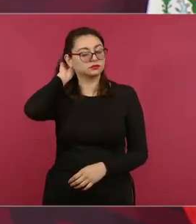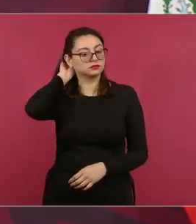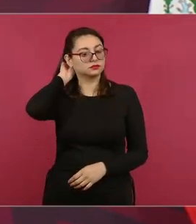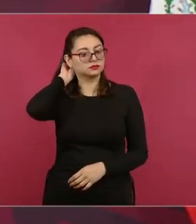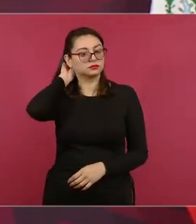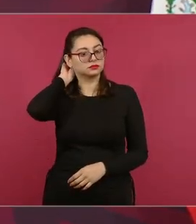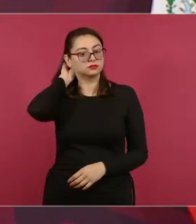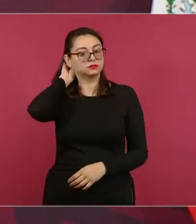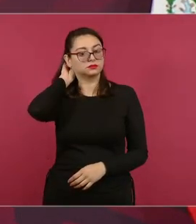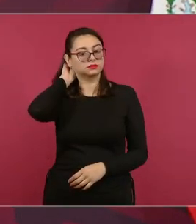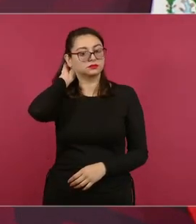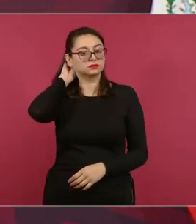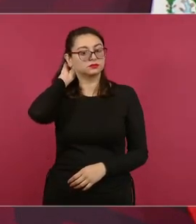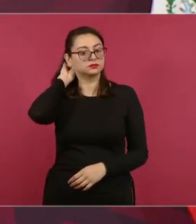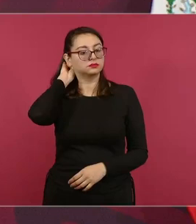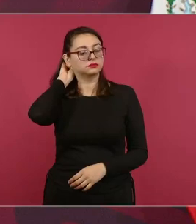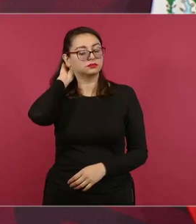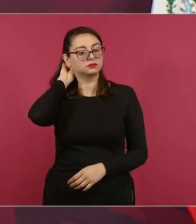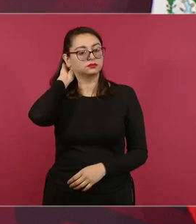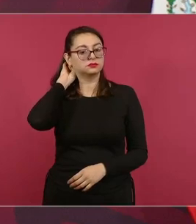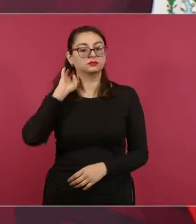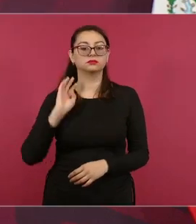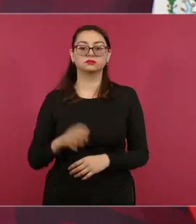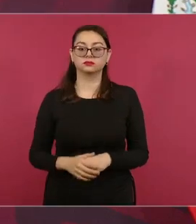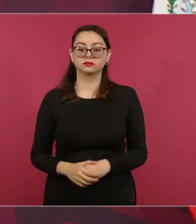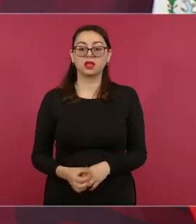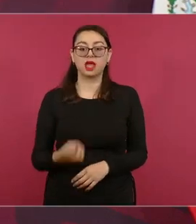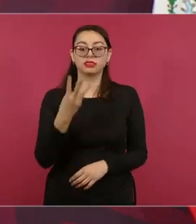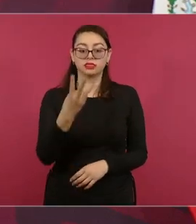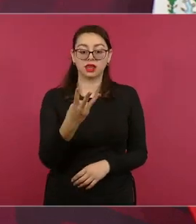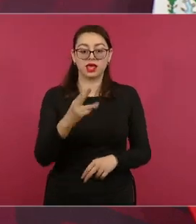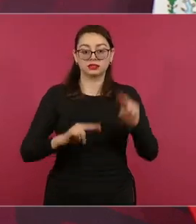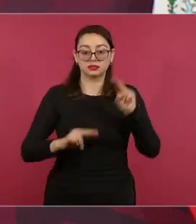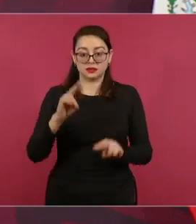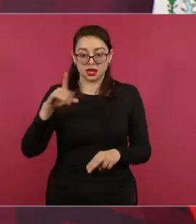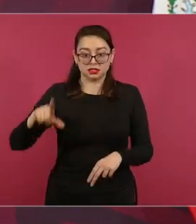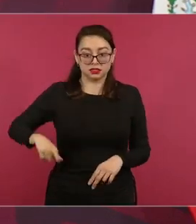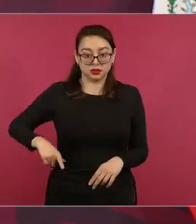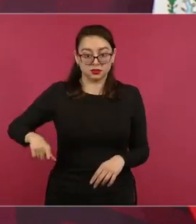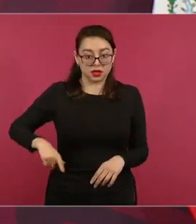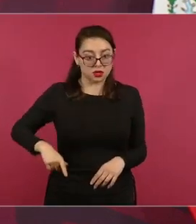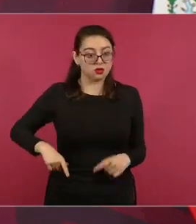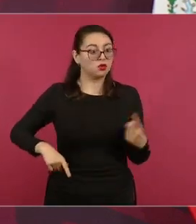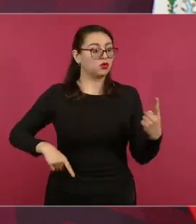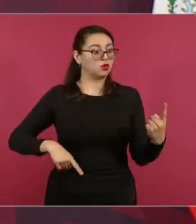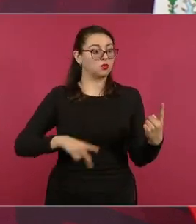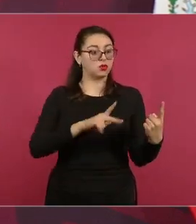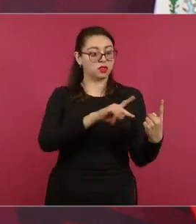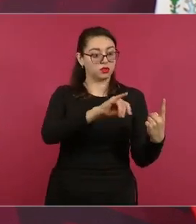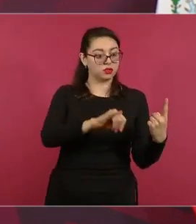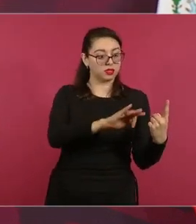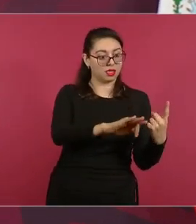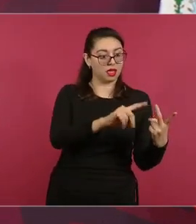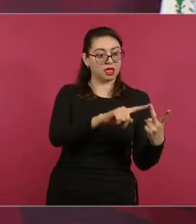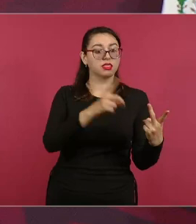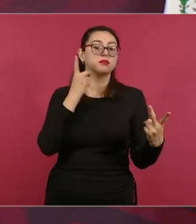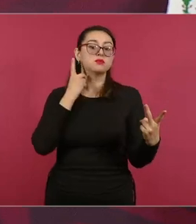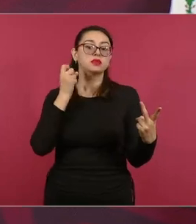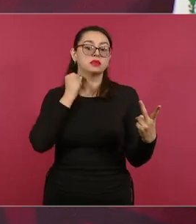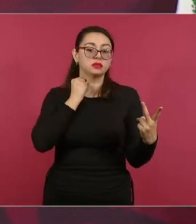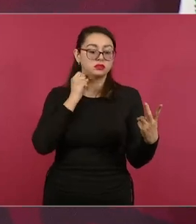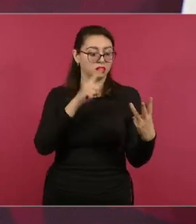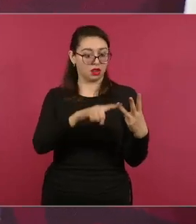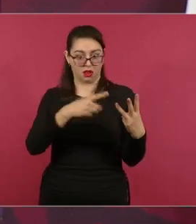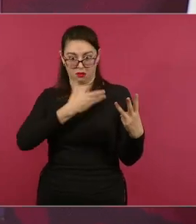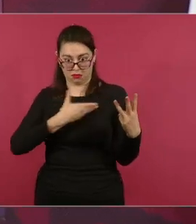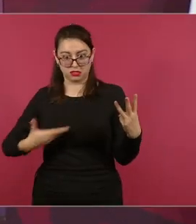ejecutivo y legislativo. o sea, por ejemplo, estoy pensando